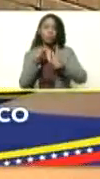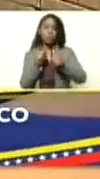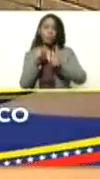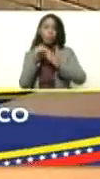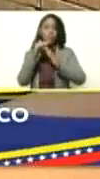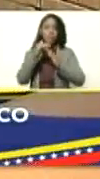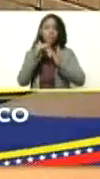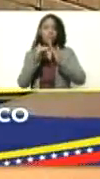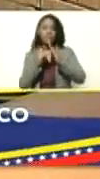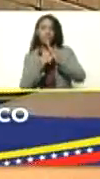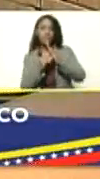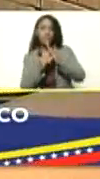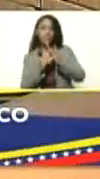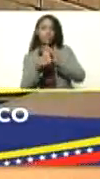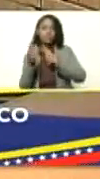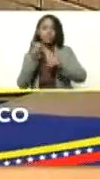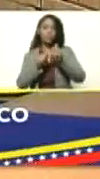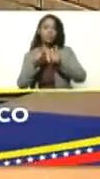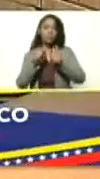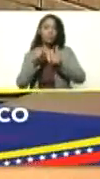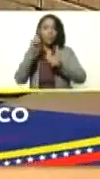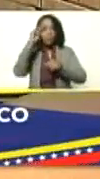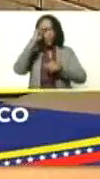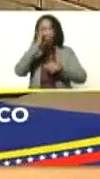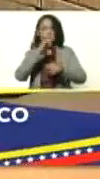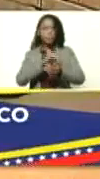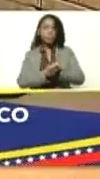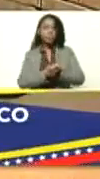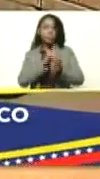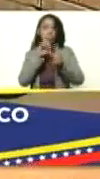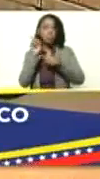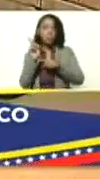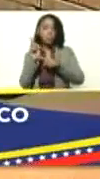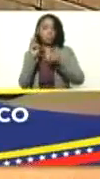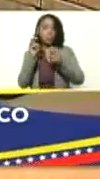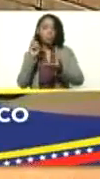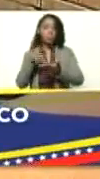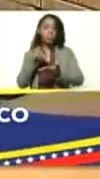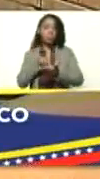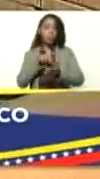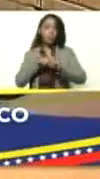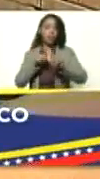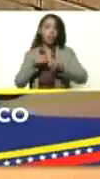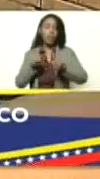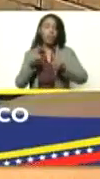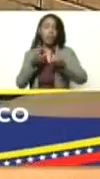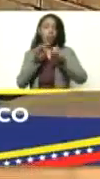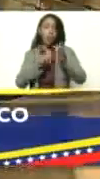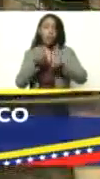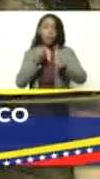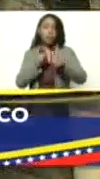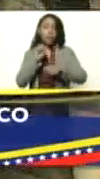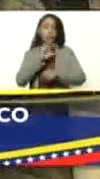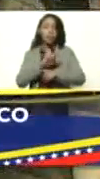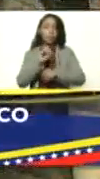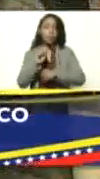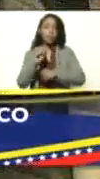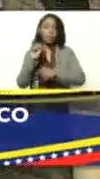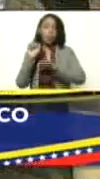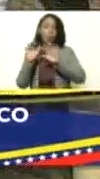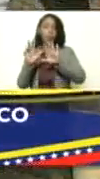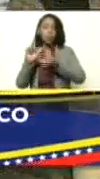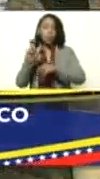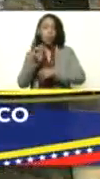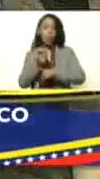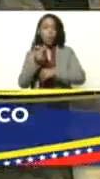muy inferior al contenido de lactosa de la leche de vaca. En el caso de la cabra, estamos hablando de un 3.8 gramos por cada 100 ml